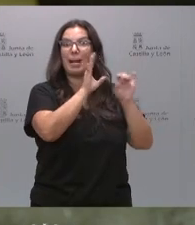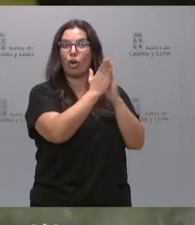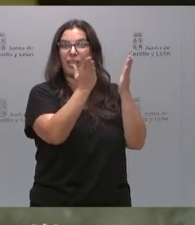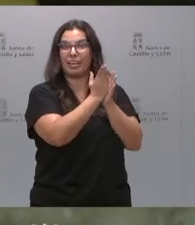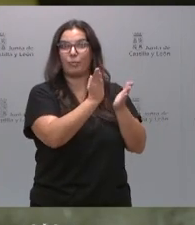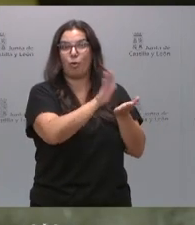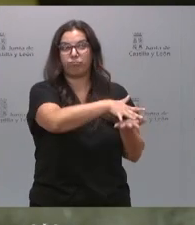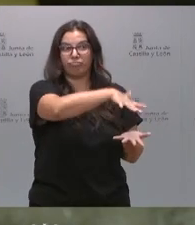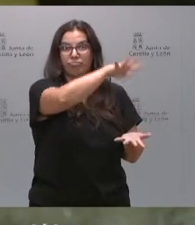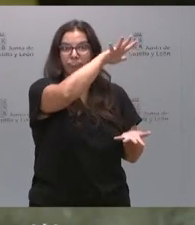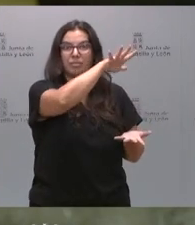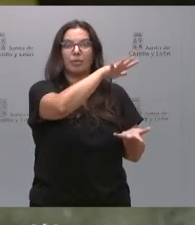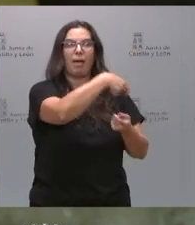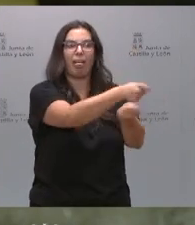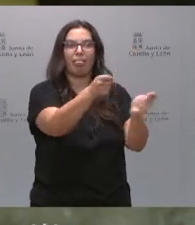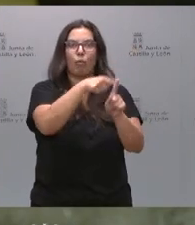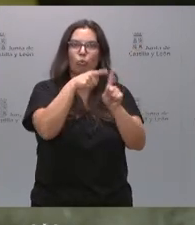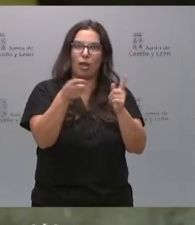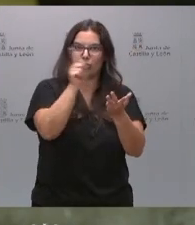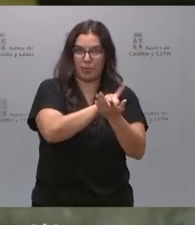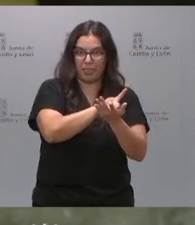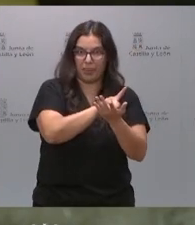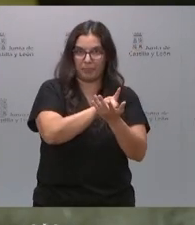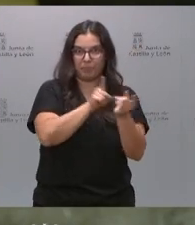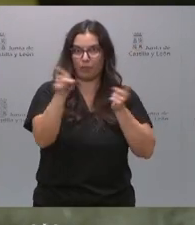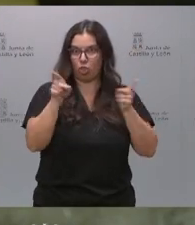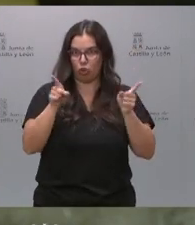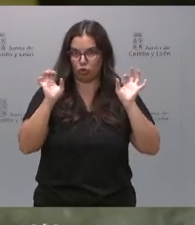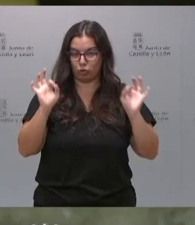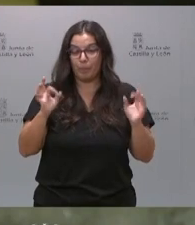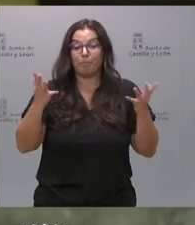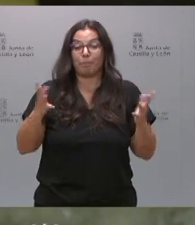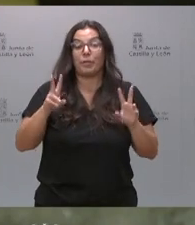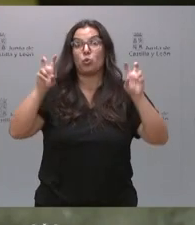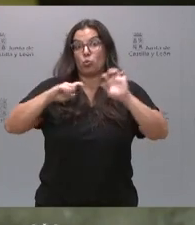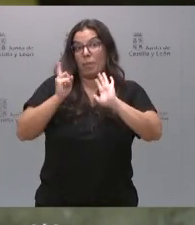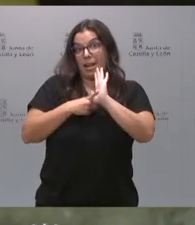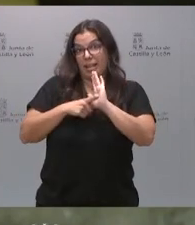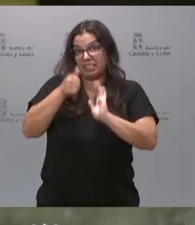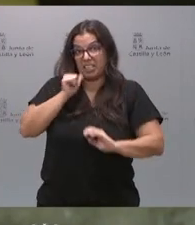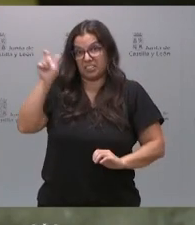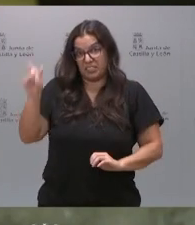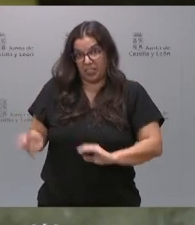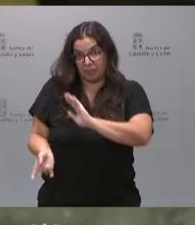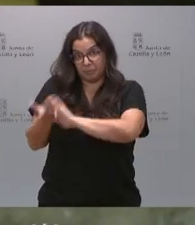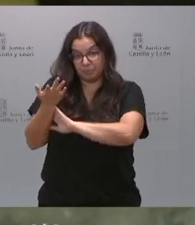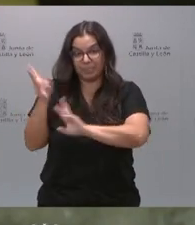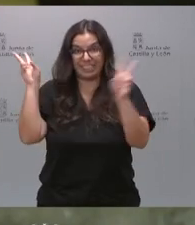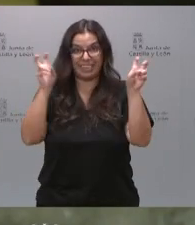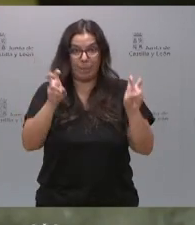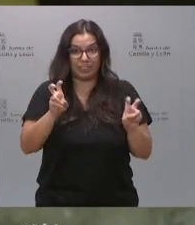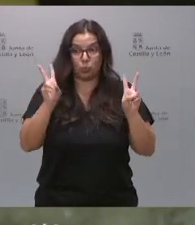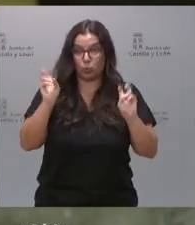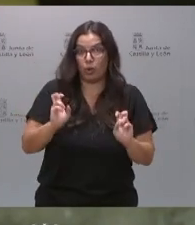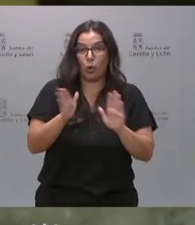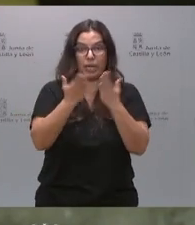para que puedan utilizarlo. Ante esa nueva ley de Sánchez, con nuevos temarios y